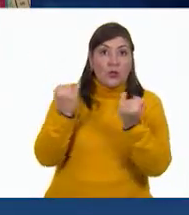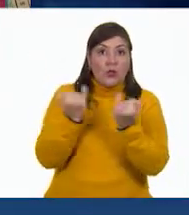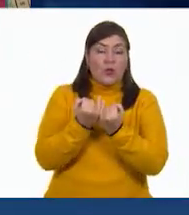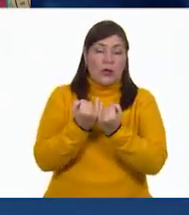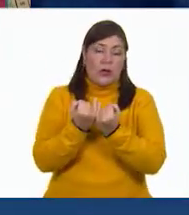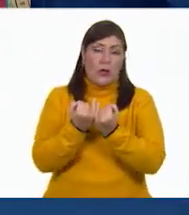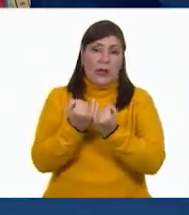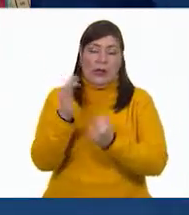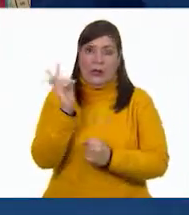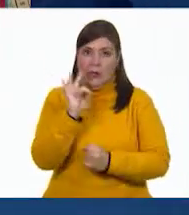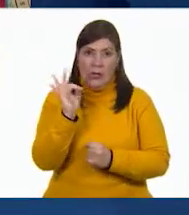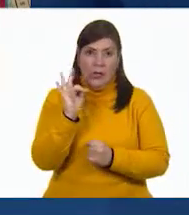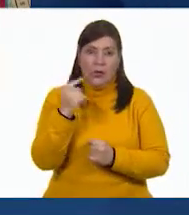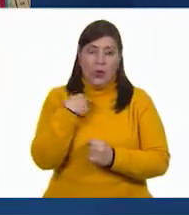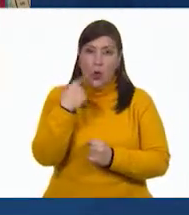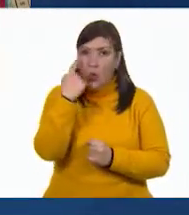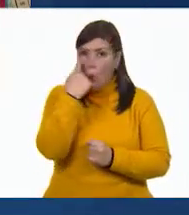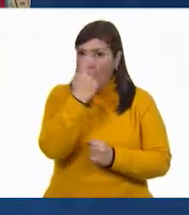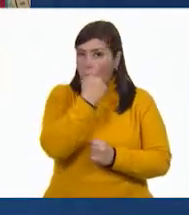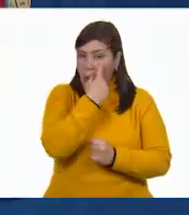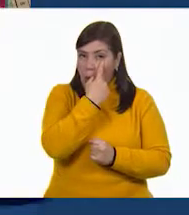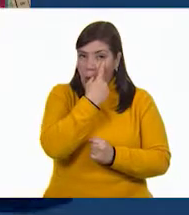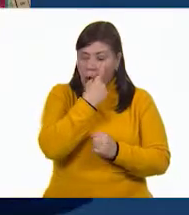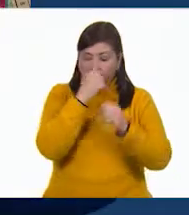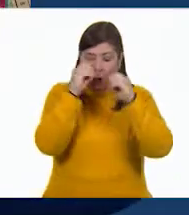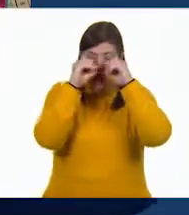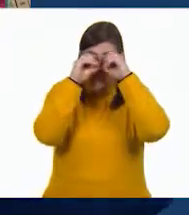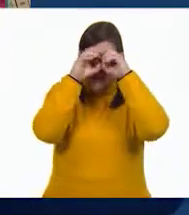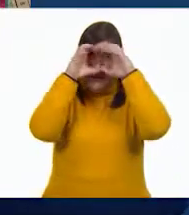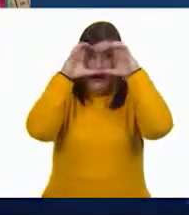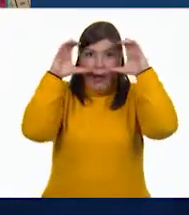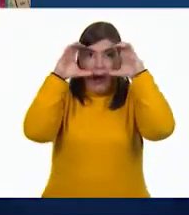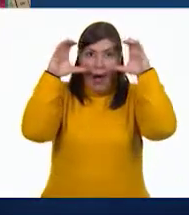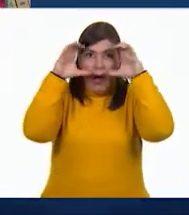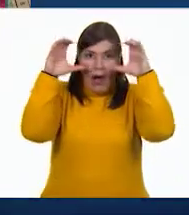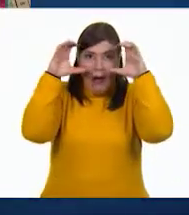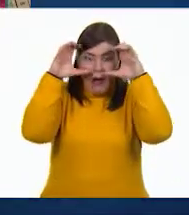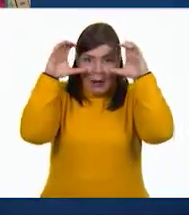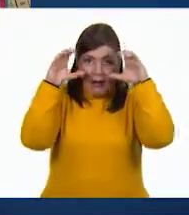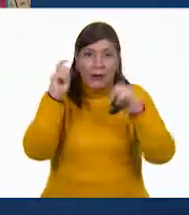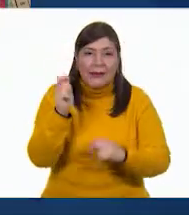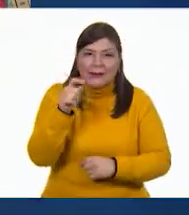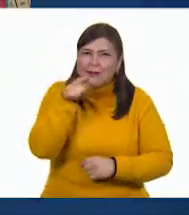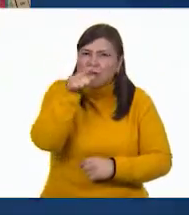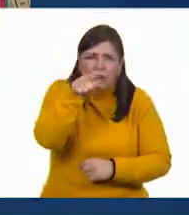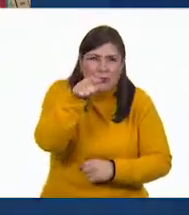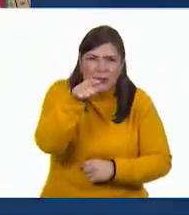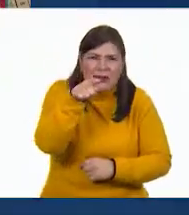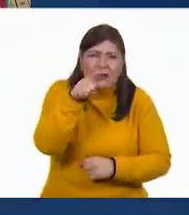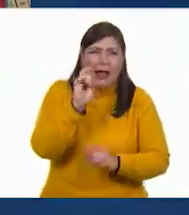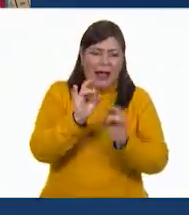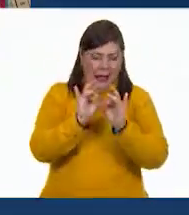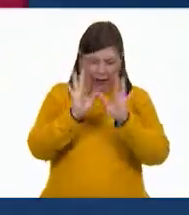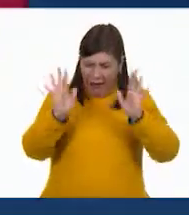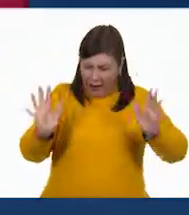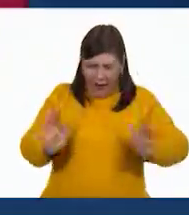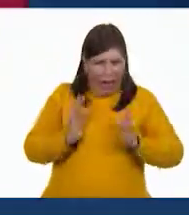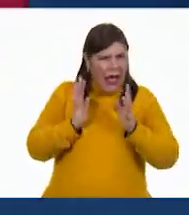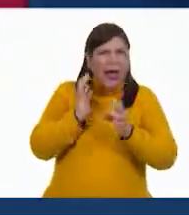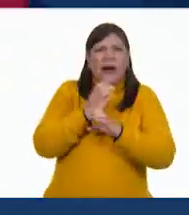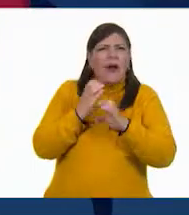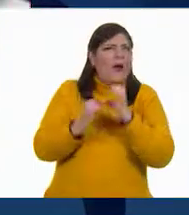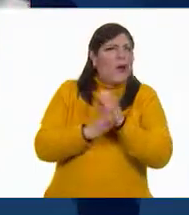Y se me ponen los ojos muy saltones. ¿Y a ti qué te causa sorpresa?